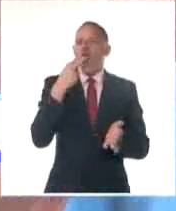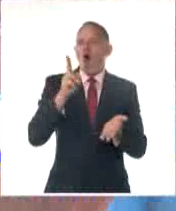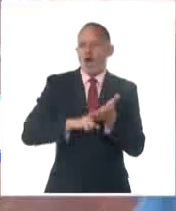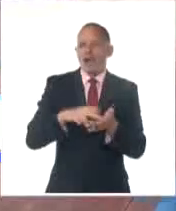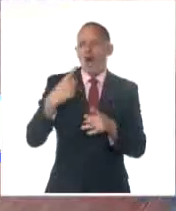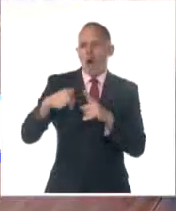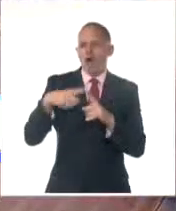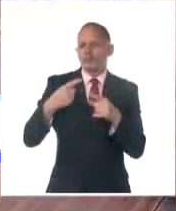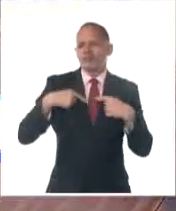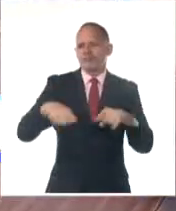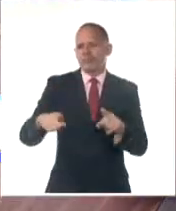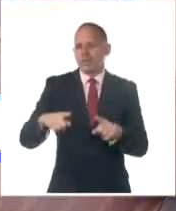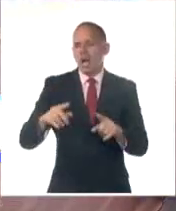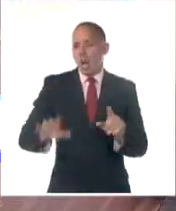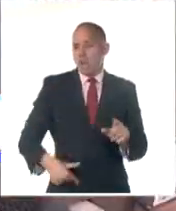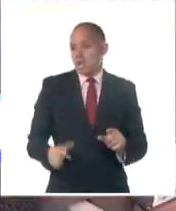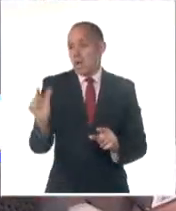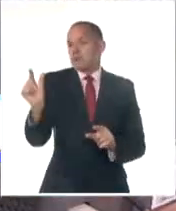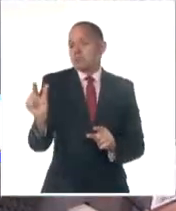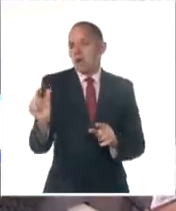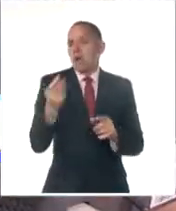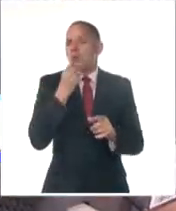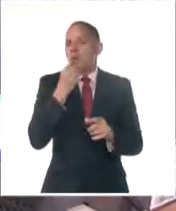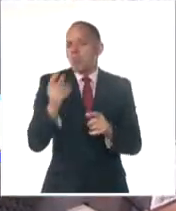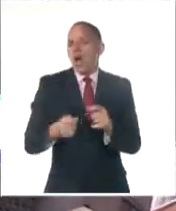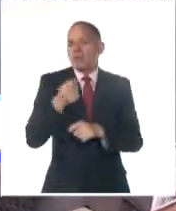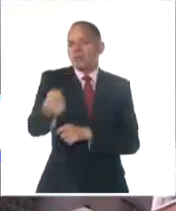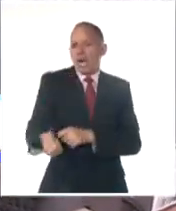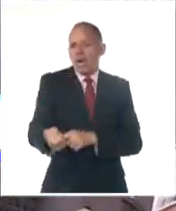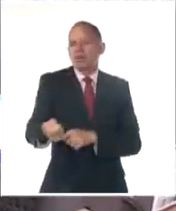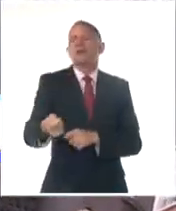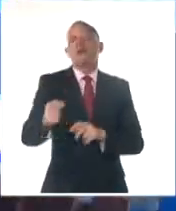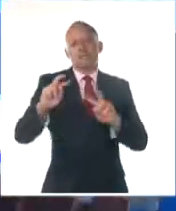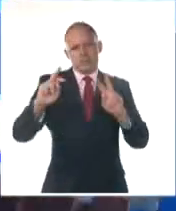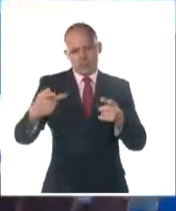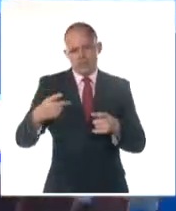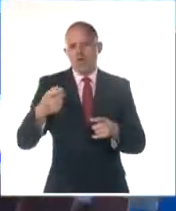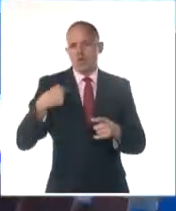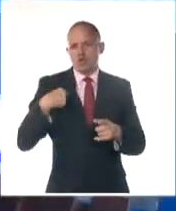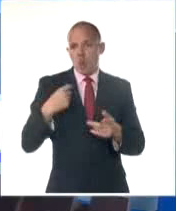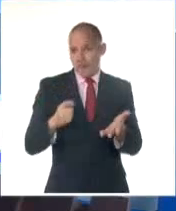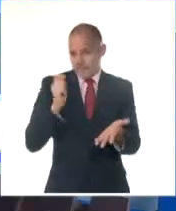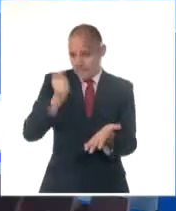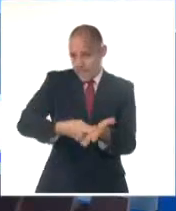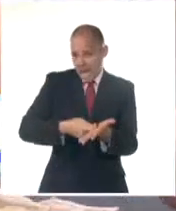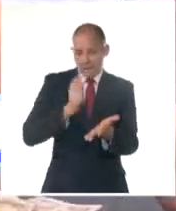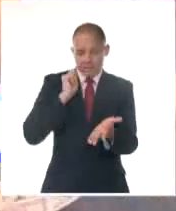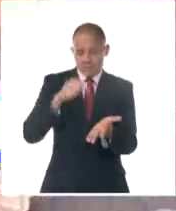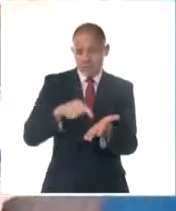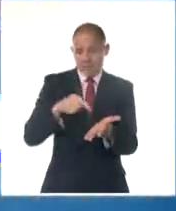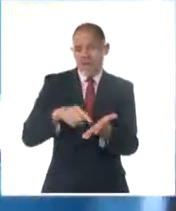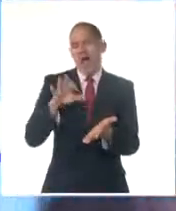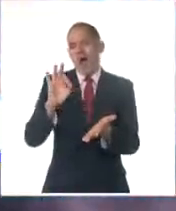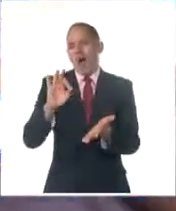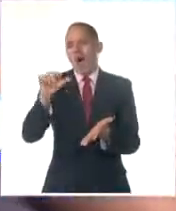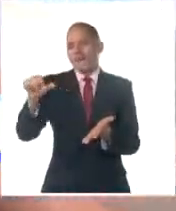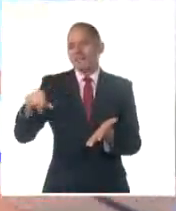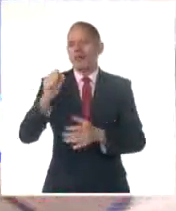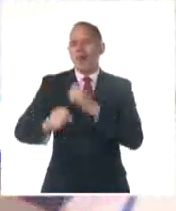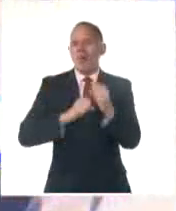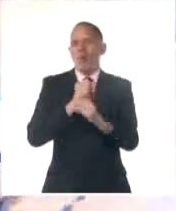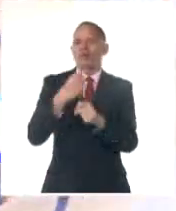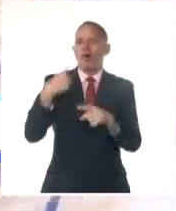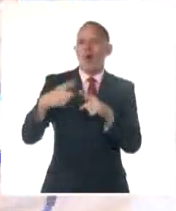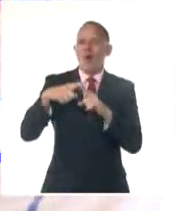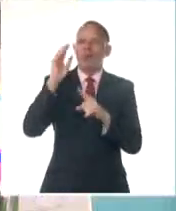escrito de solicitud impreso y firmado con los datos personales, el importe pagado en sellos electrónicos, la fecha en que se realizó la